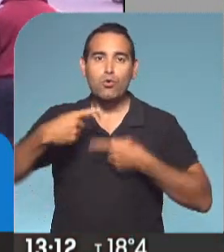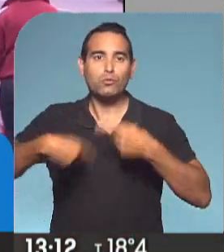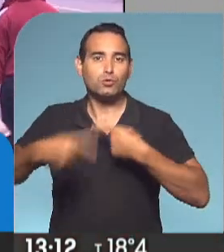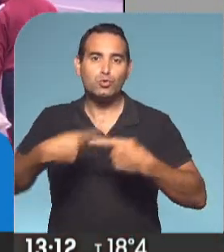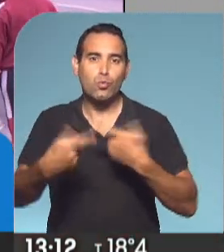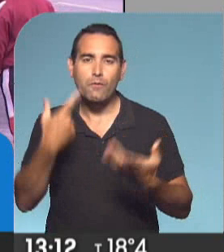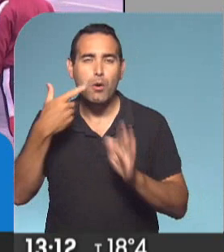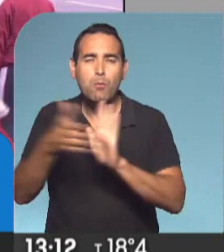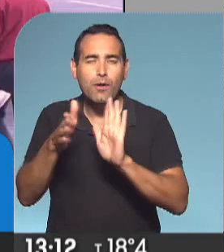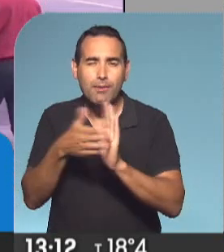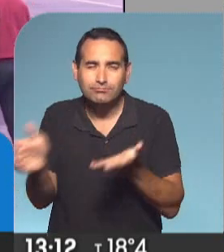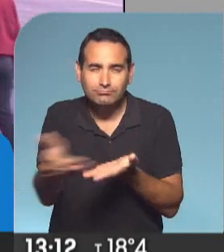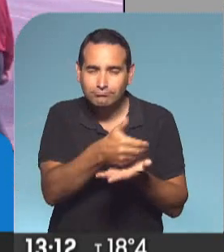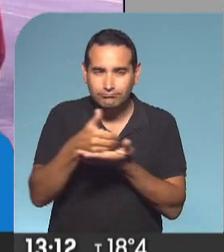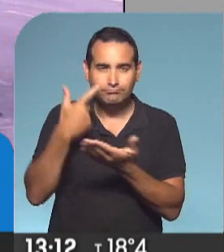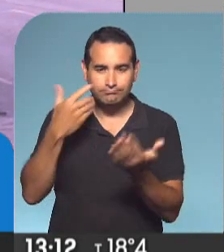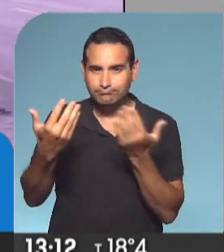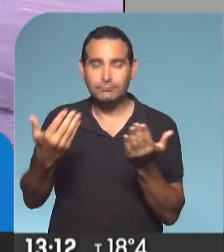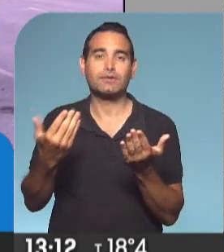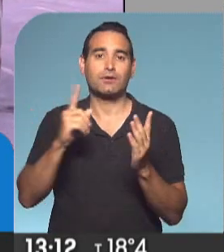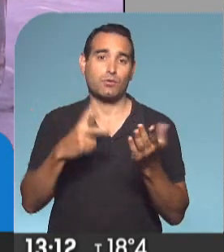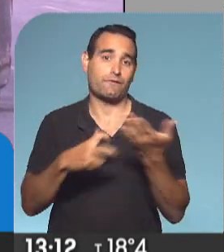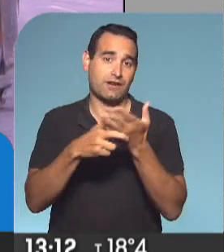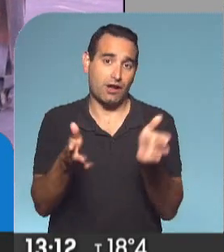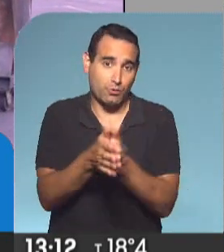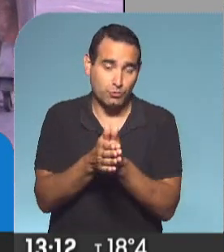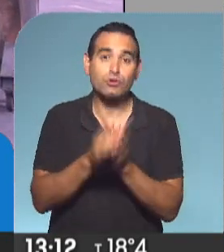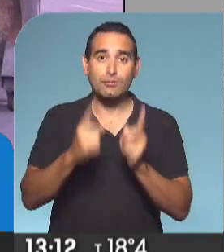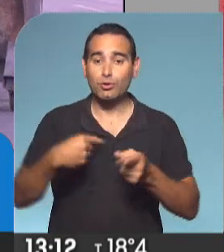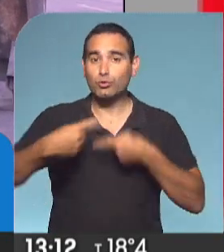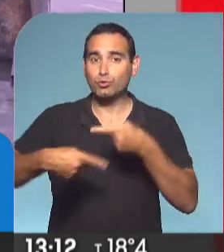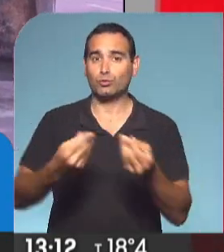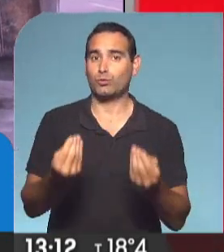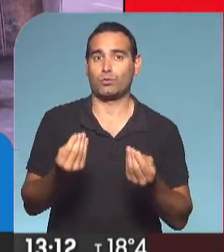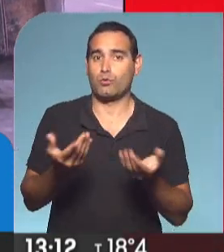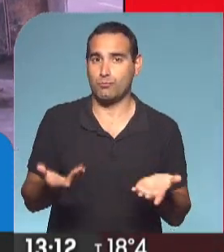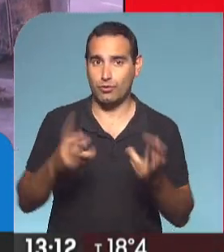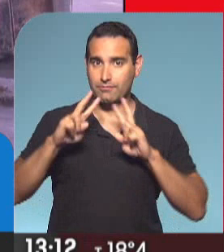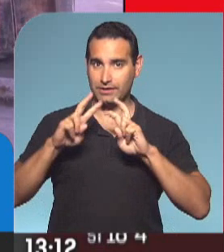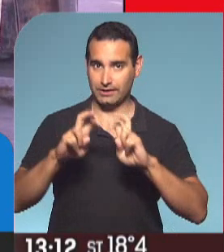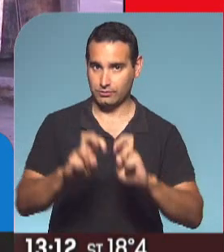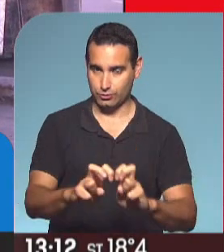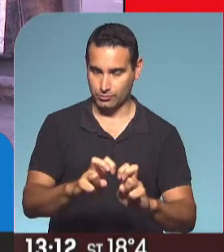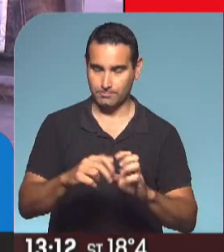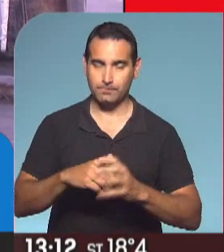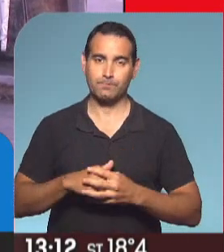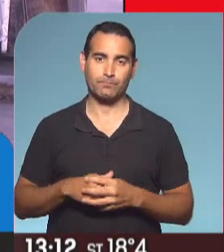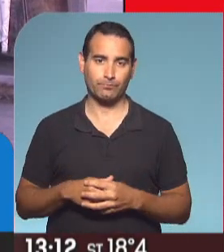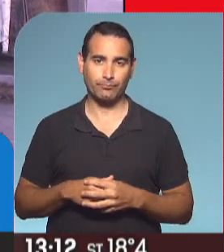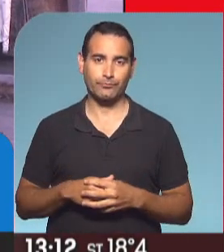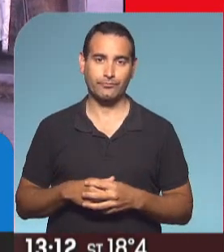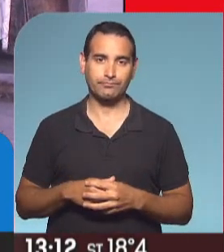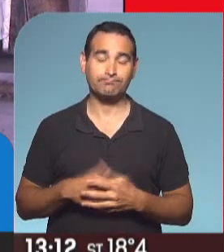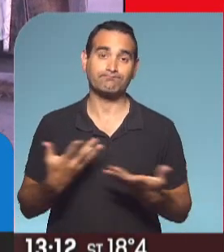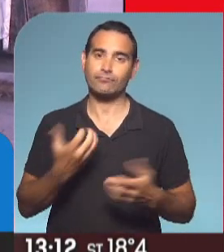pruebas que tenemos conjuntamente con la fiscalía y cómo sigue el desarrollo de esta investigación. Sí,